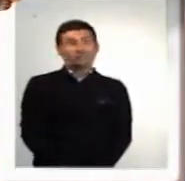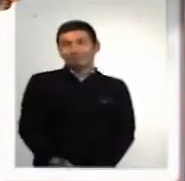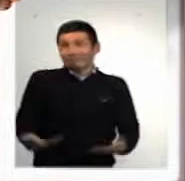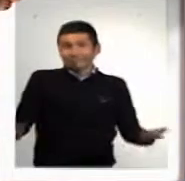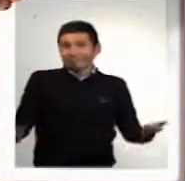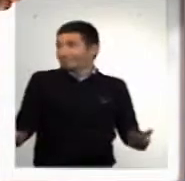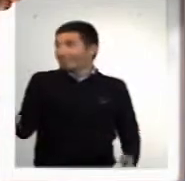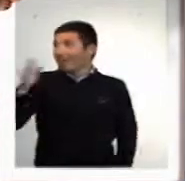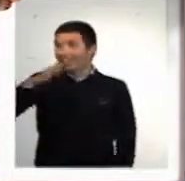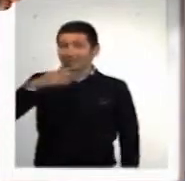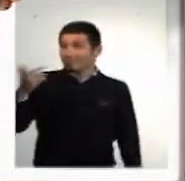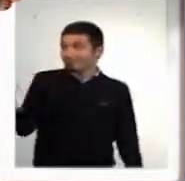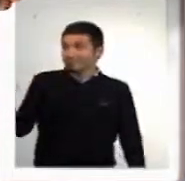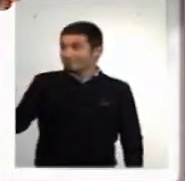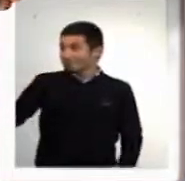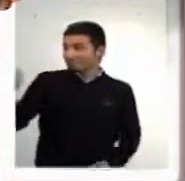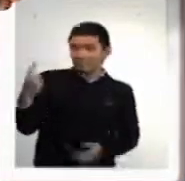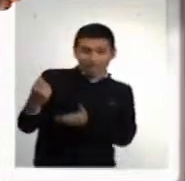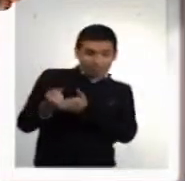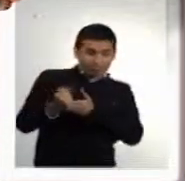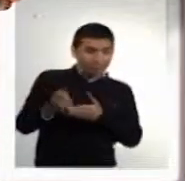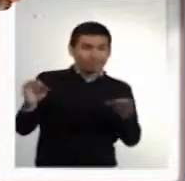Con lo visto no hay nadie que nos ayude a cruzar.